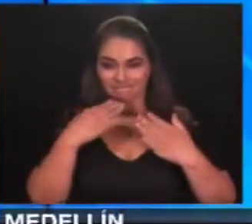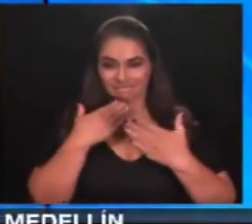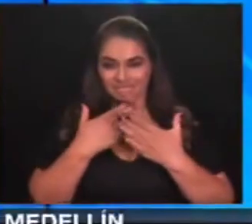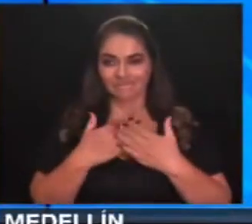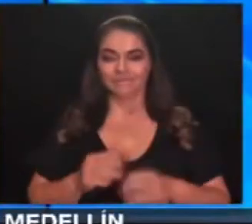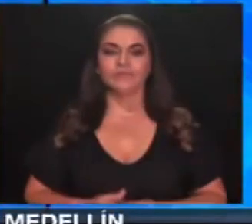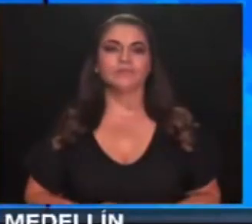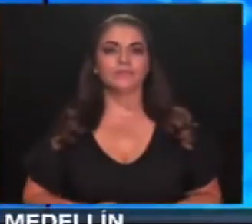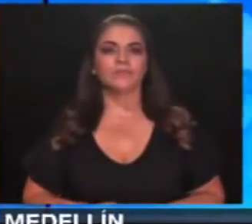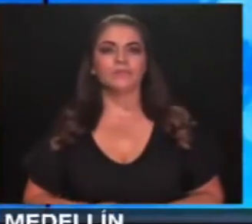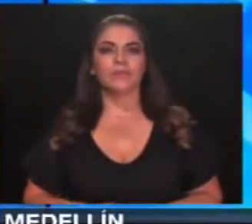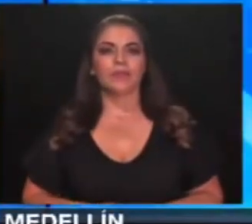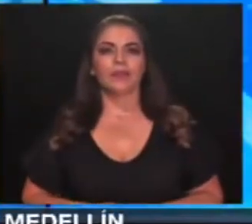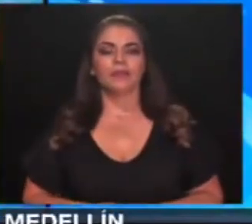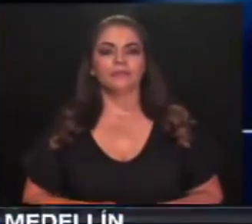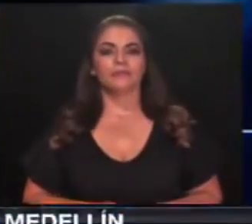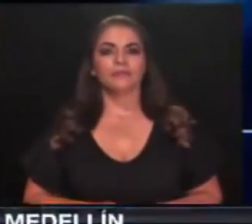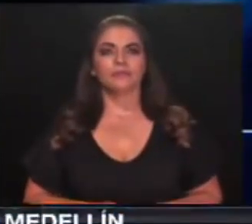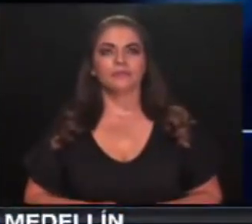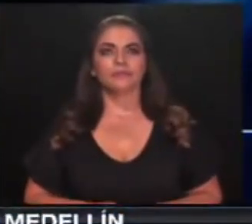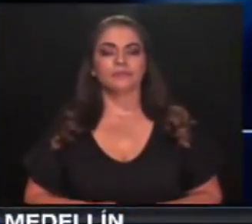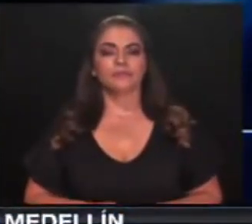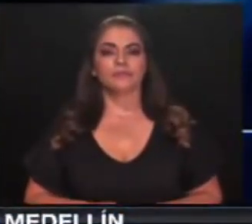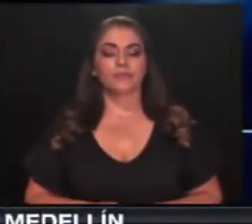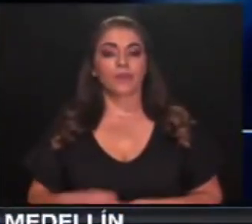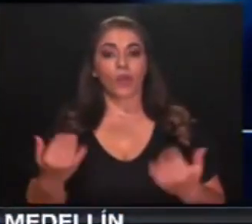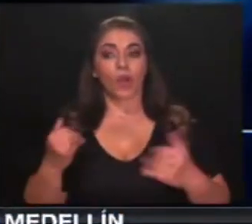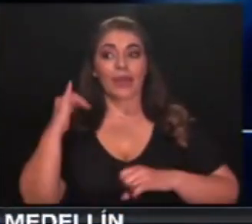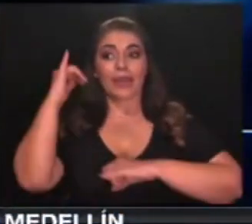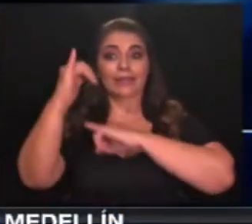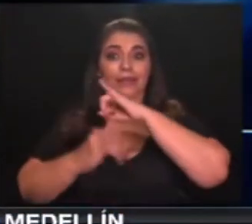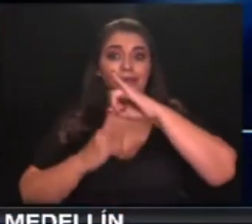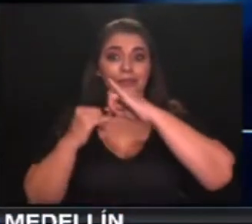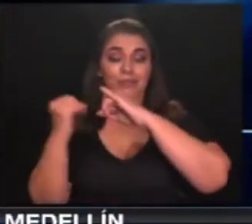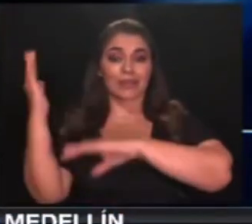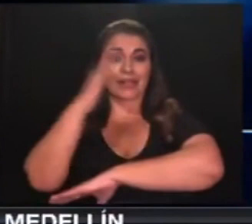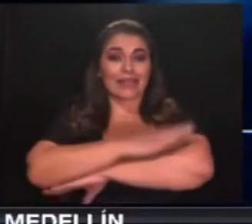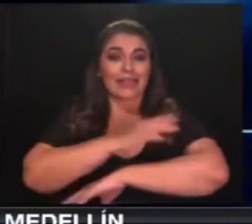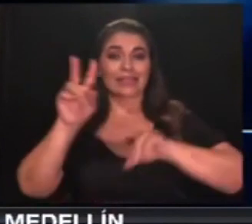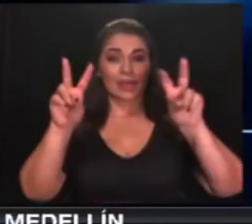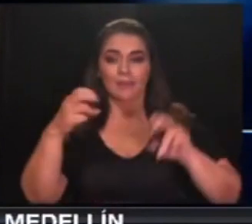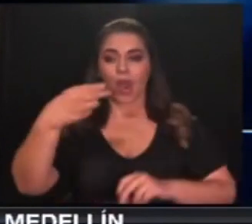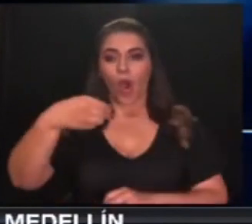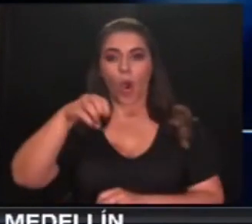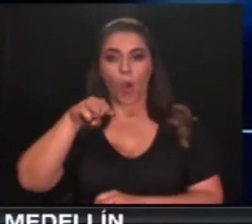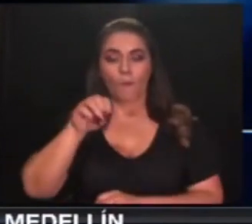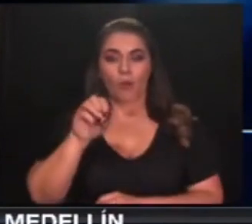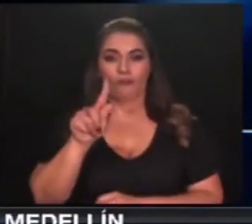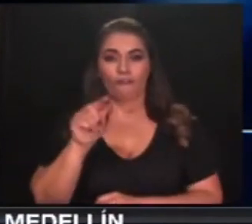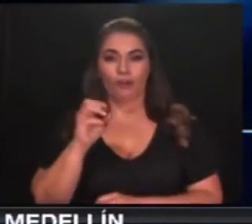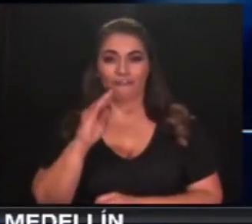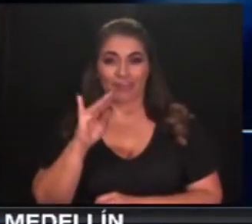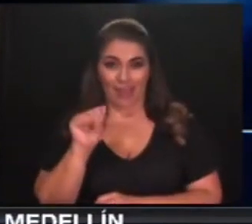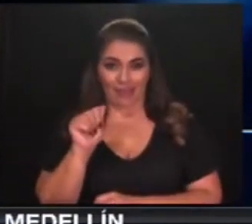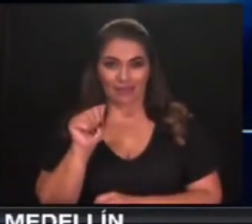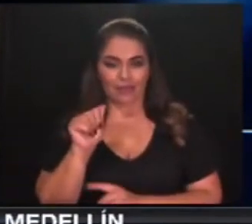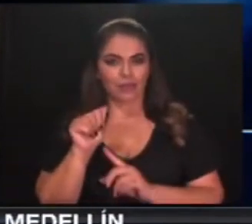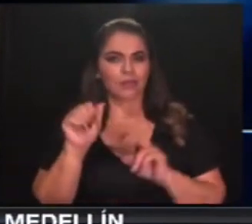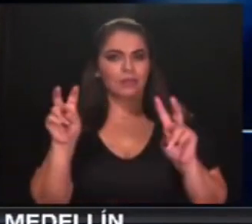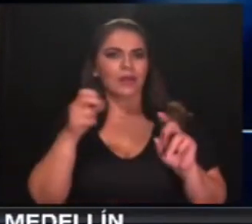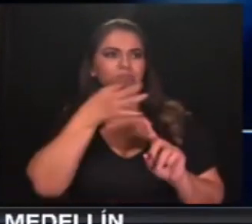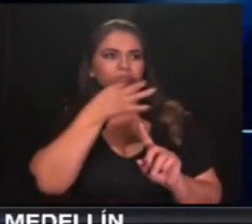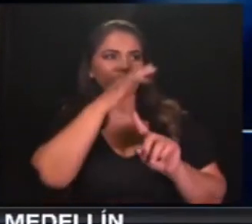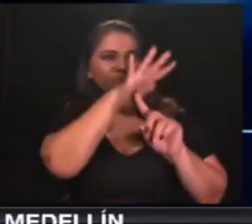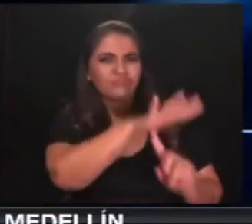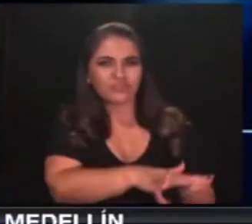A propósito del Día Internacional contra la Homofobia, la personería de Medellín presentó su informe de derechos humanos en los temas referentes a la